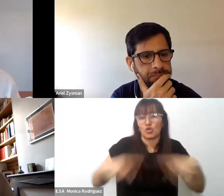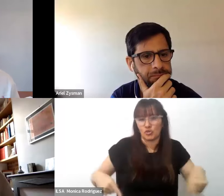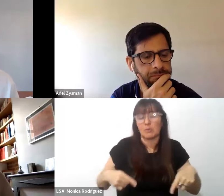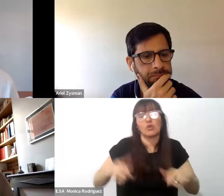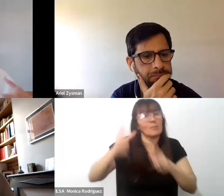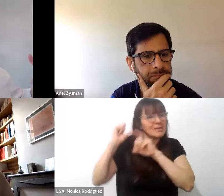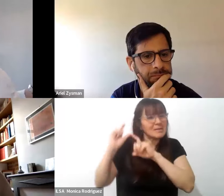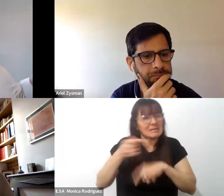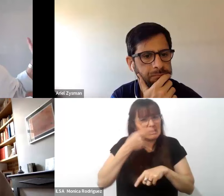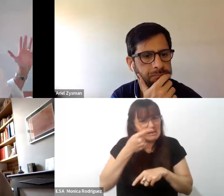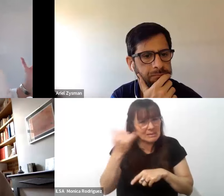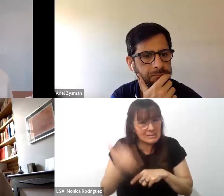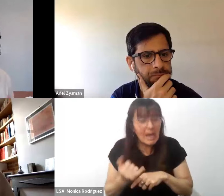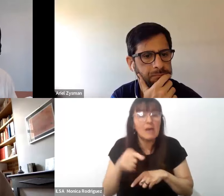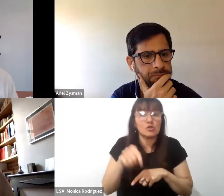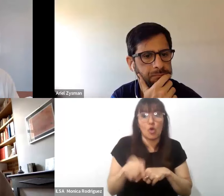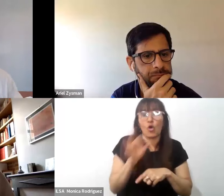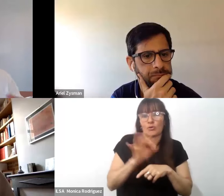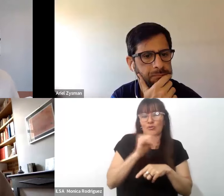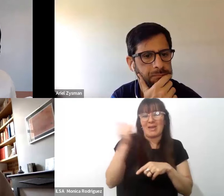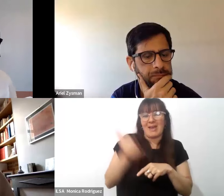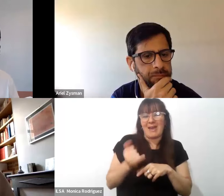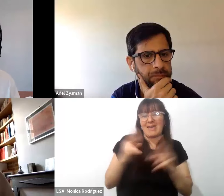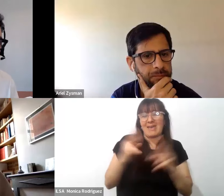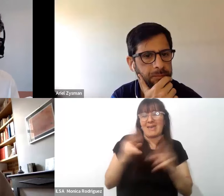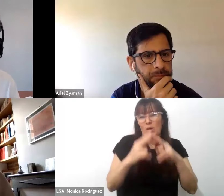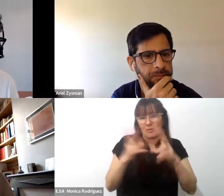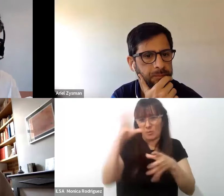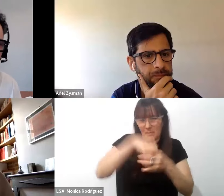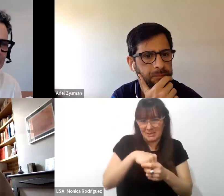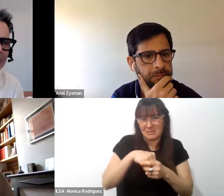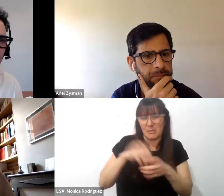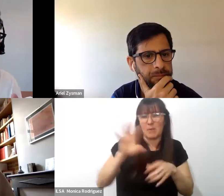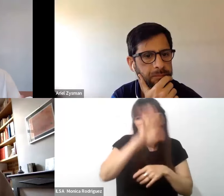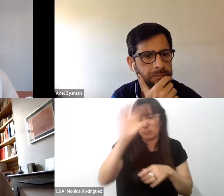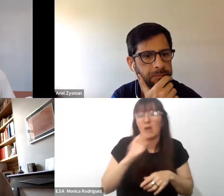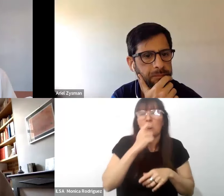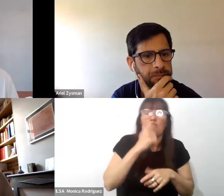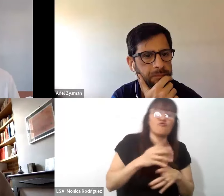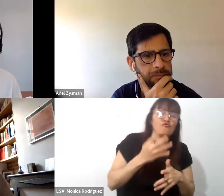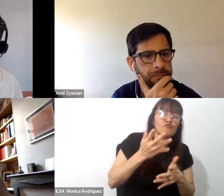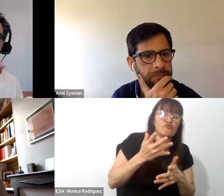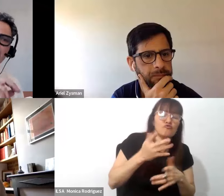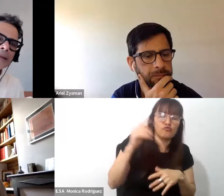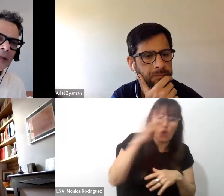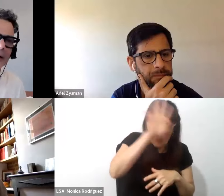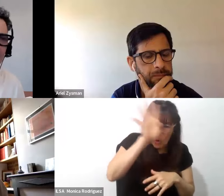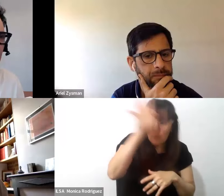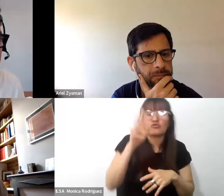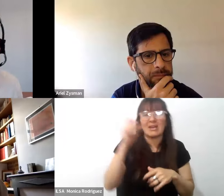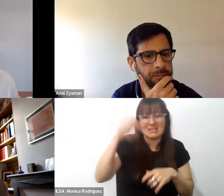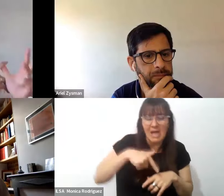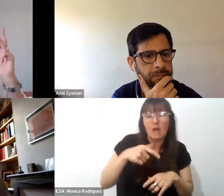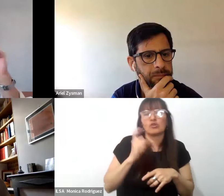interesantes por ejemplo yo tuve oportunidad de participar en un encuentro entre varias provincias Formosa Chaco Entre